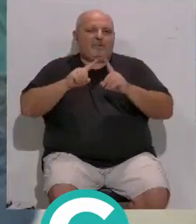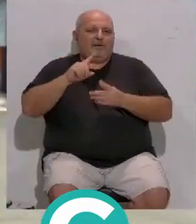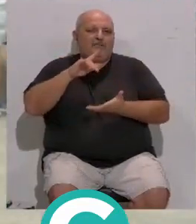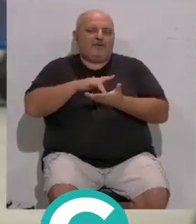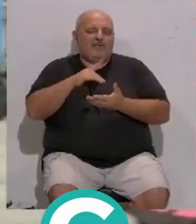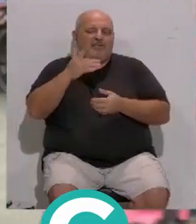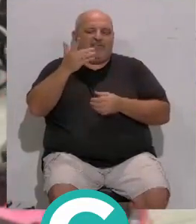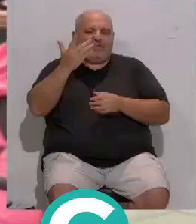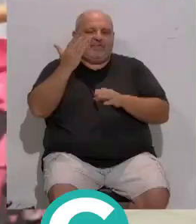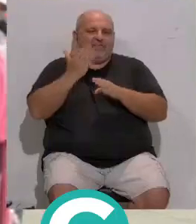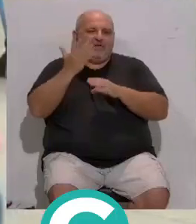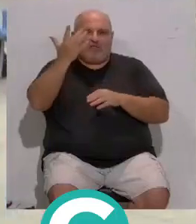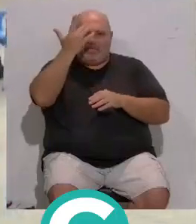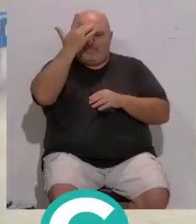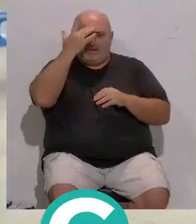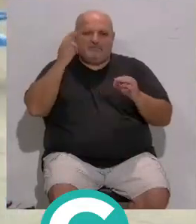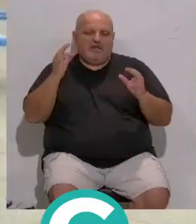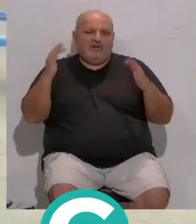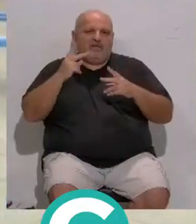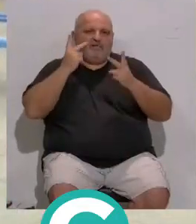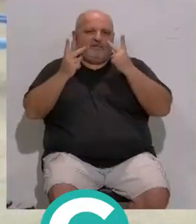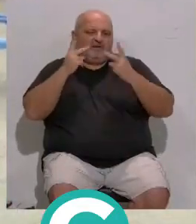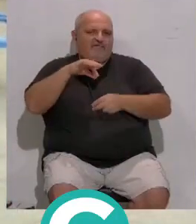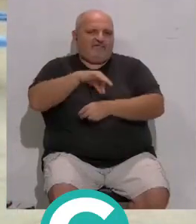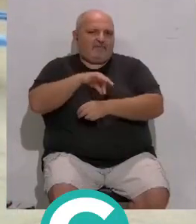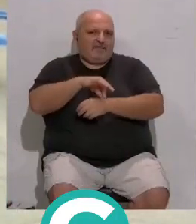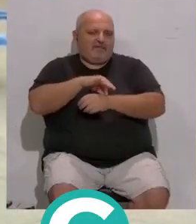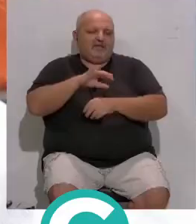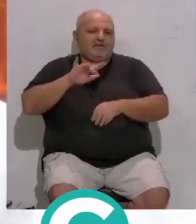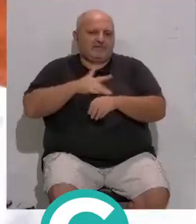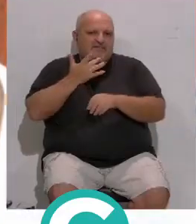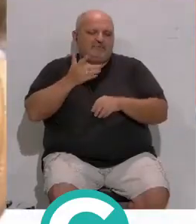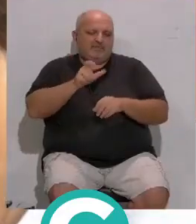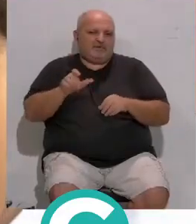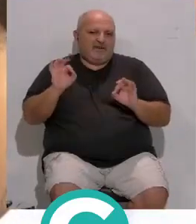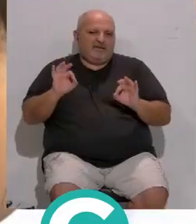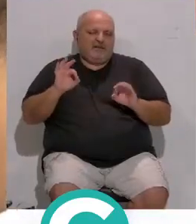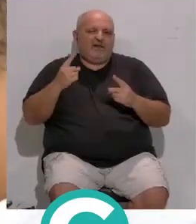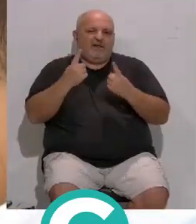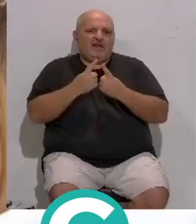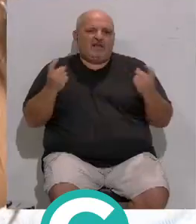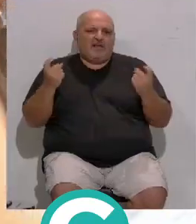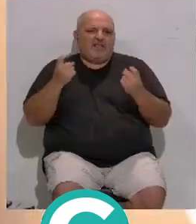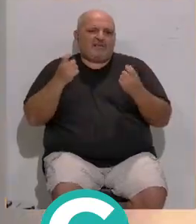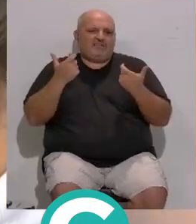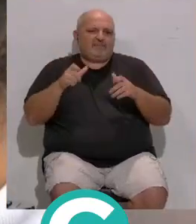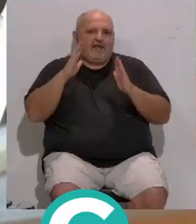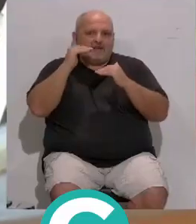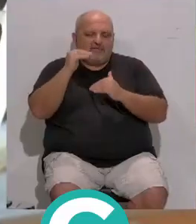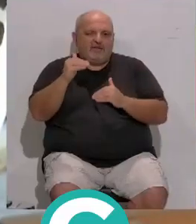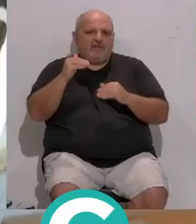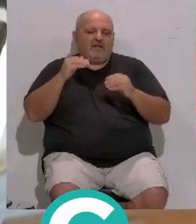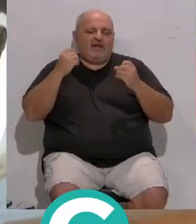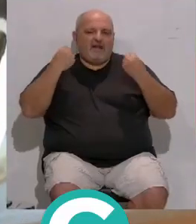lesión cerebral... ...ha organizado un evento... ...para visualizar esta enfermedad... ...y sensibilizar a la población... ...de las necesidades de atención...